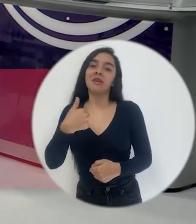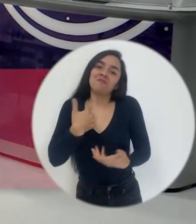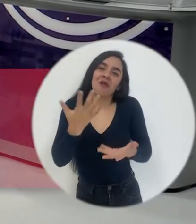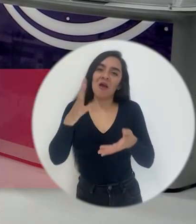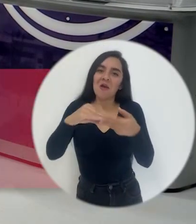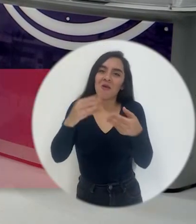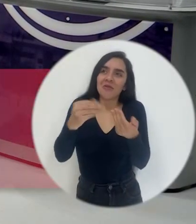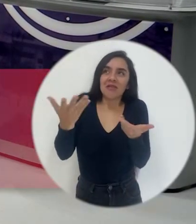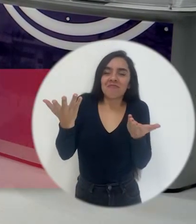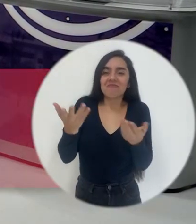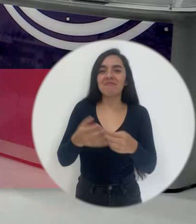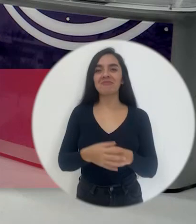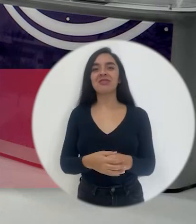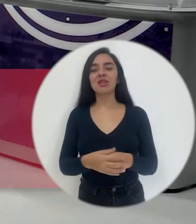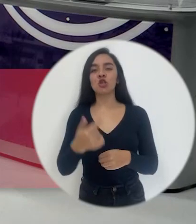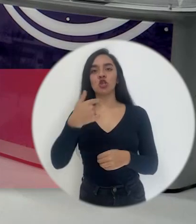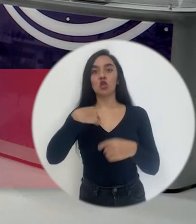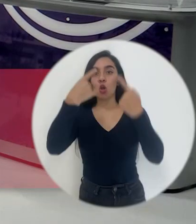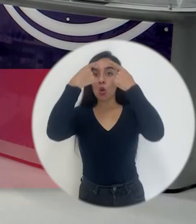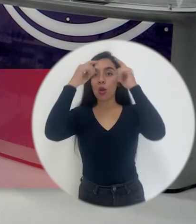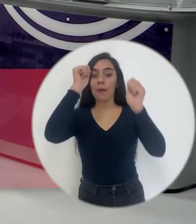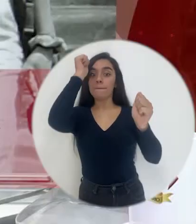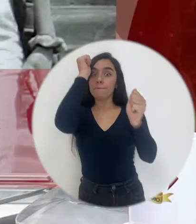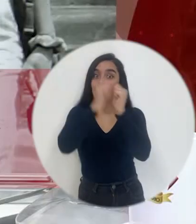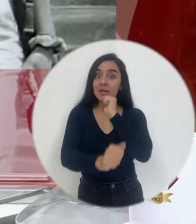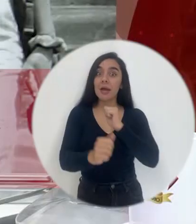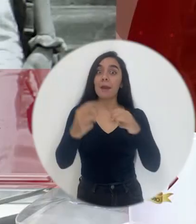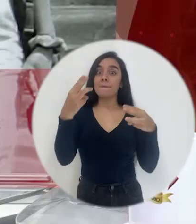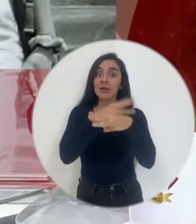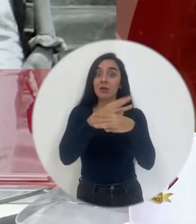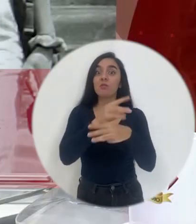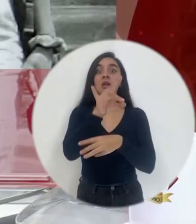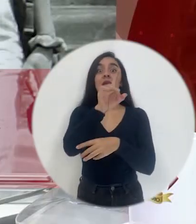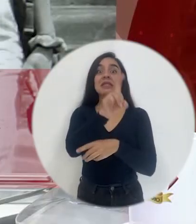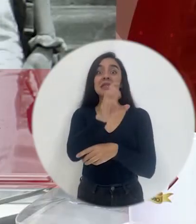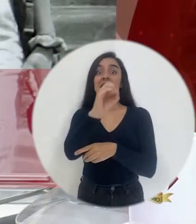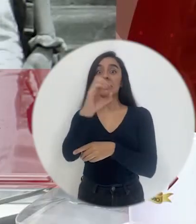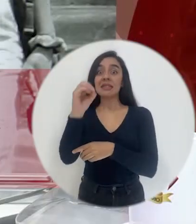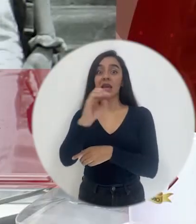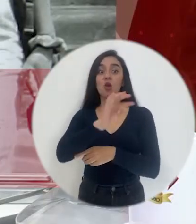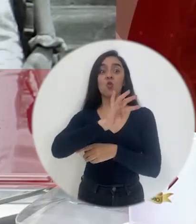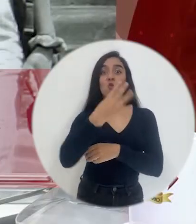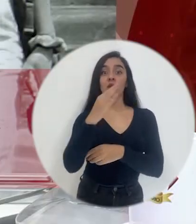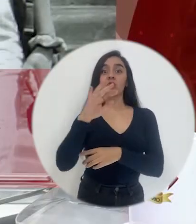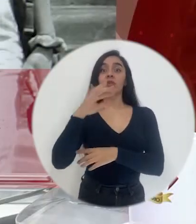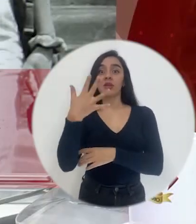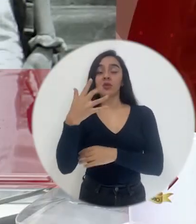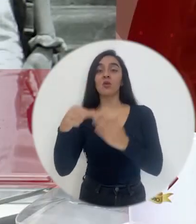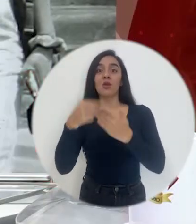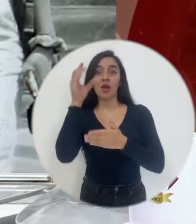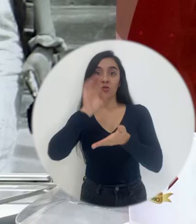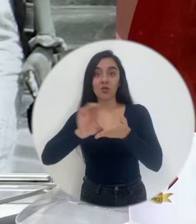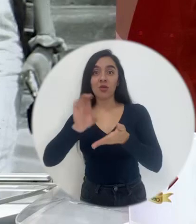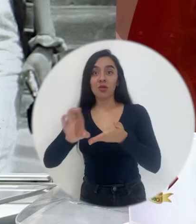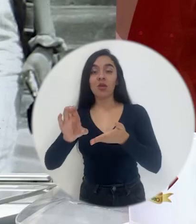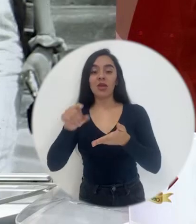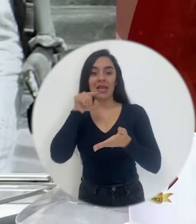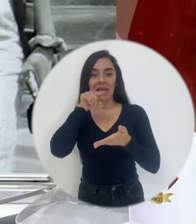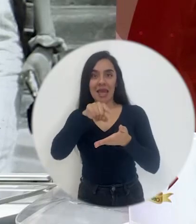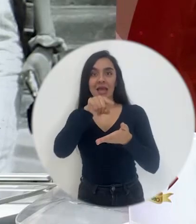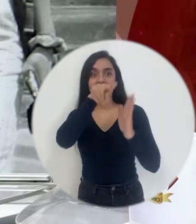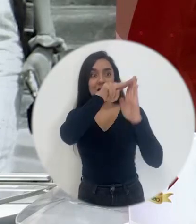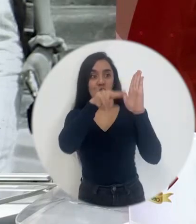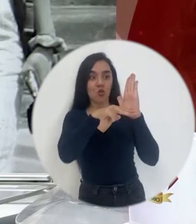y bajando aquí, como dicen los ticos, pasé matemática con 100 corridos en cuarto y quinto año y eso me